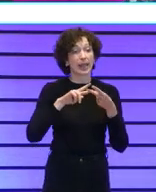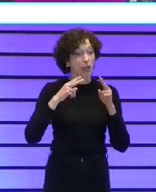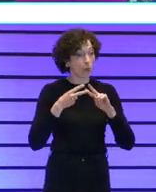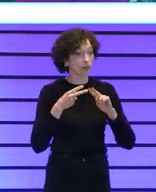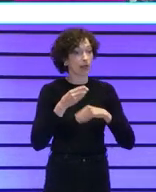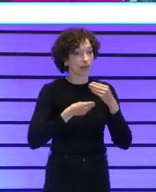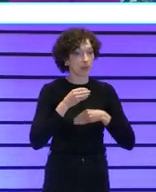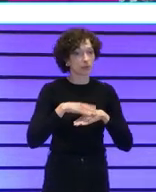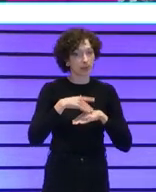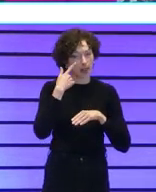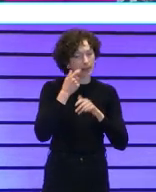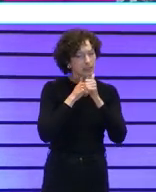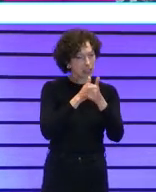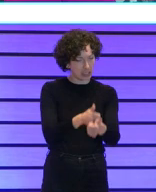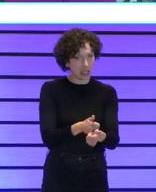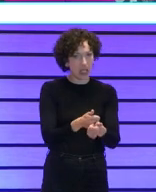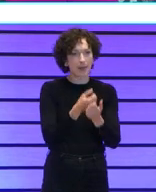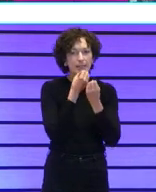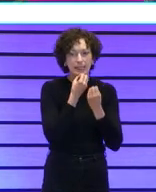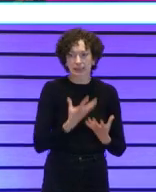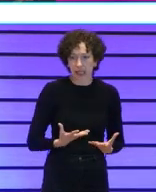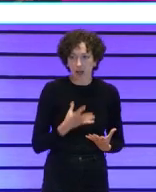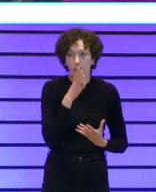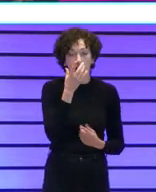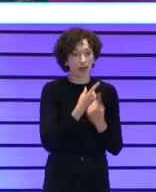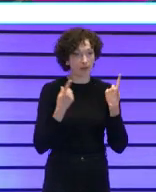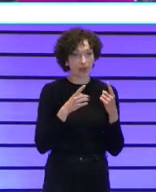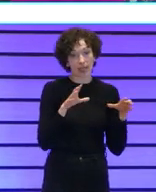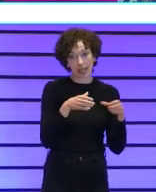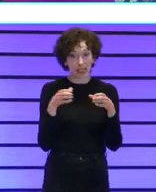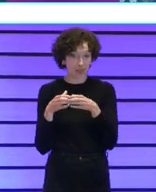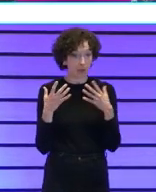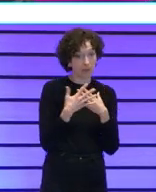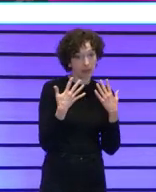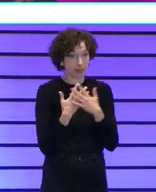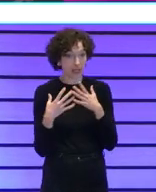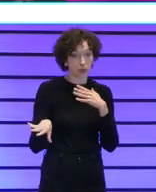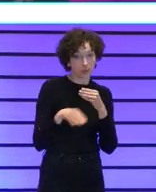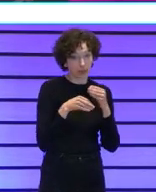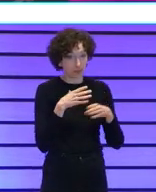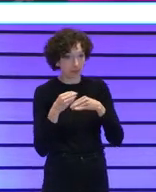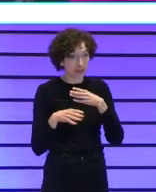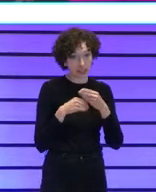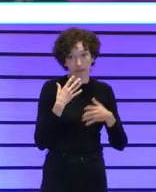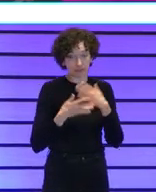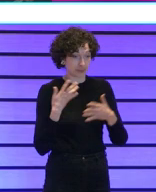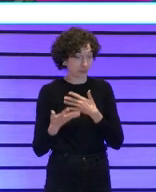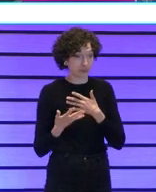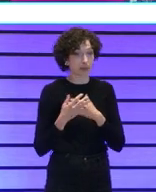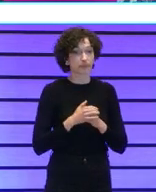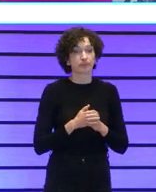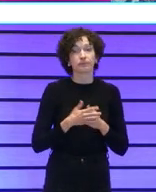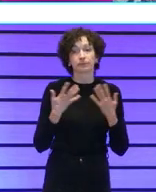para hacer un seguimiento y ver en qué a veces los equipos se rozan unos con otros se complementan y aquí quiero